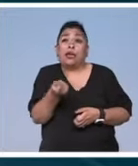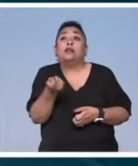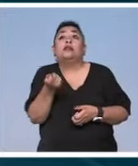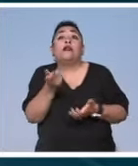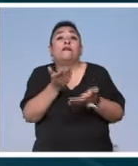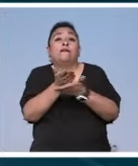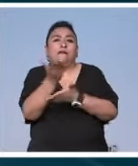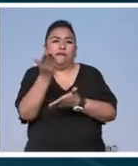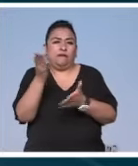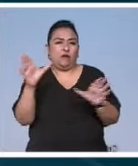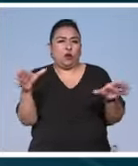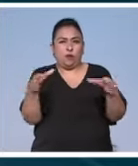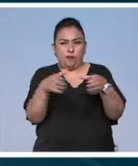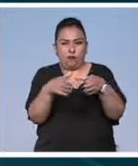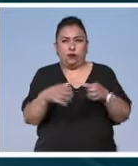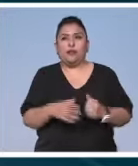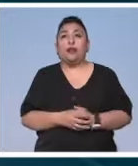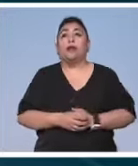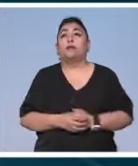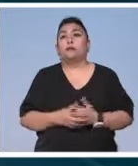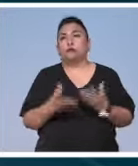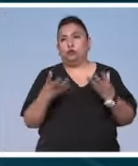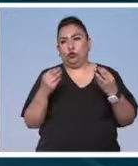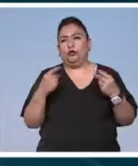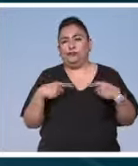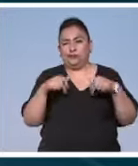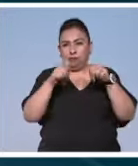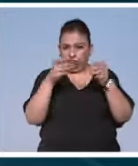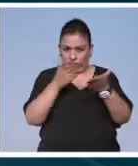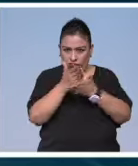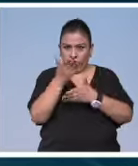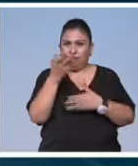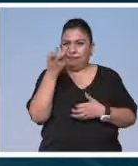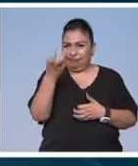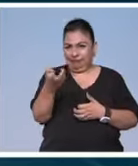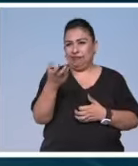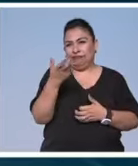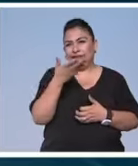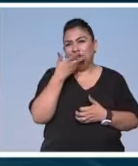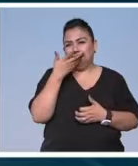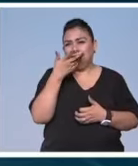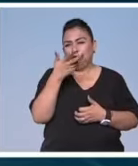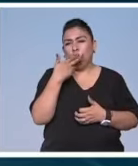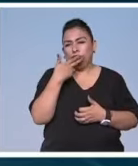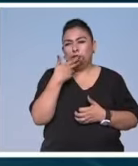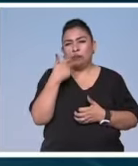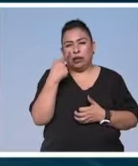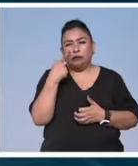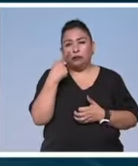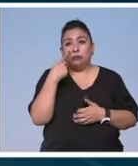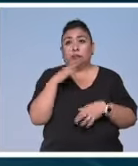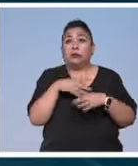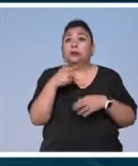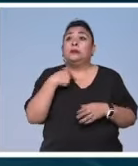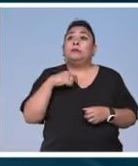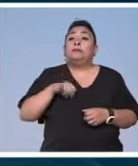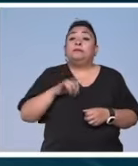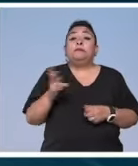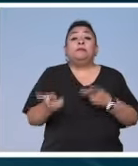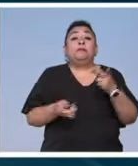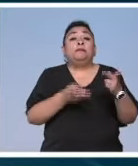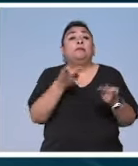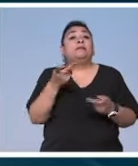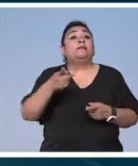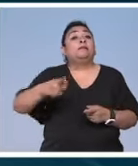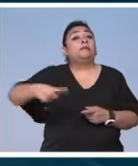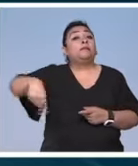intervención comunitaria muchísimos artistas están accediendo a esta clase de prácticas pero me interesaba esta pregunta también que